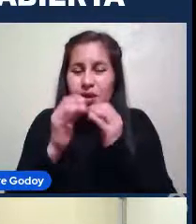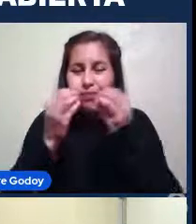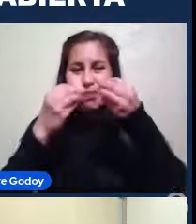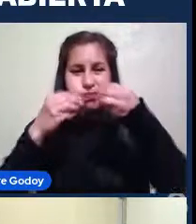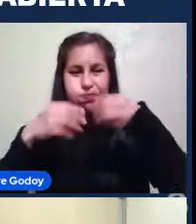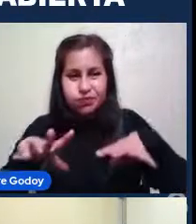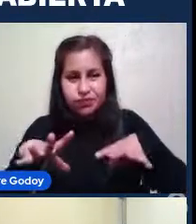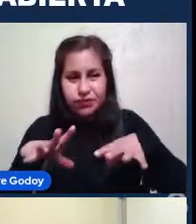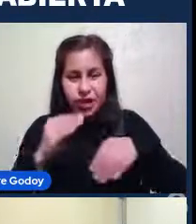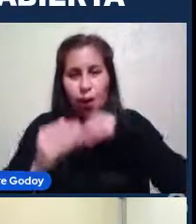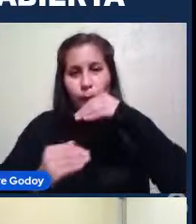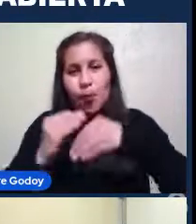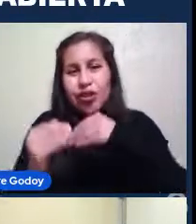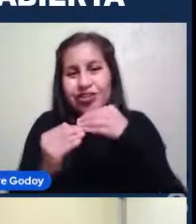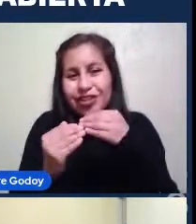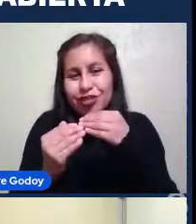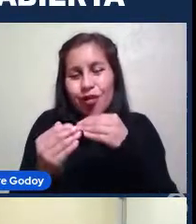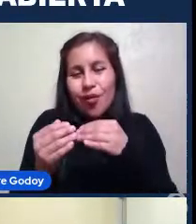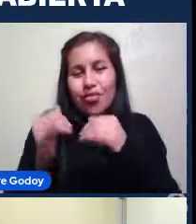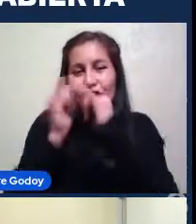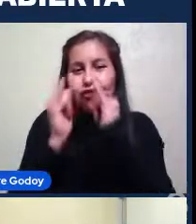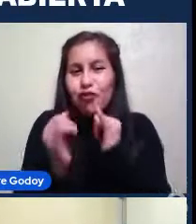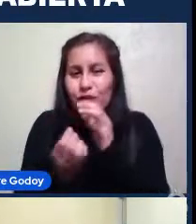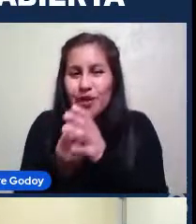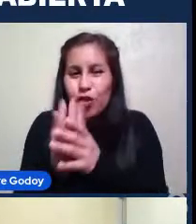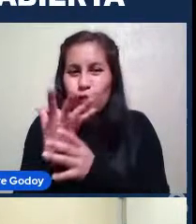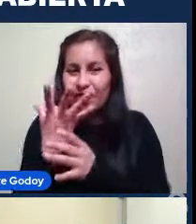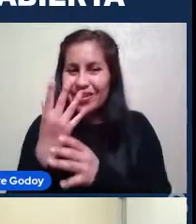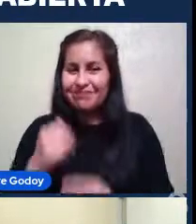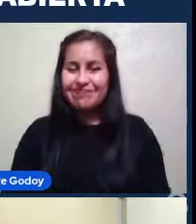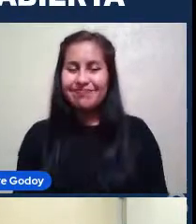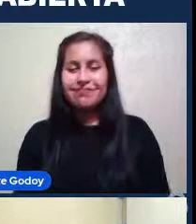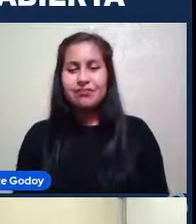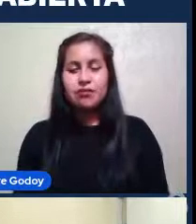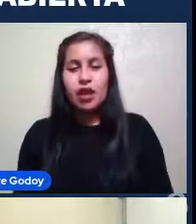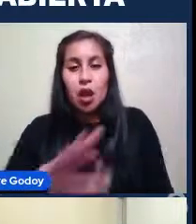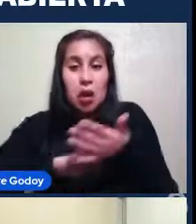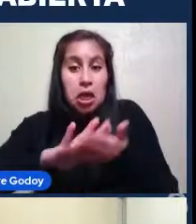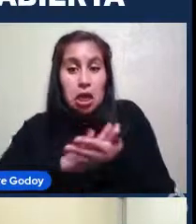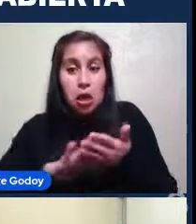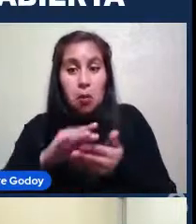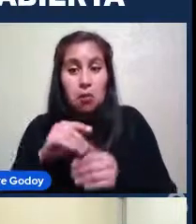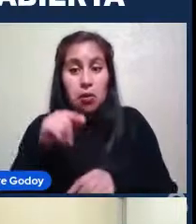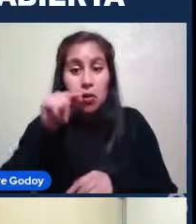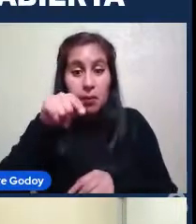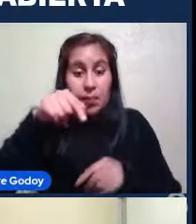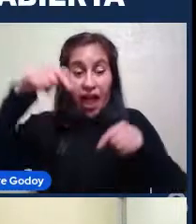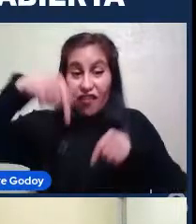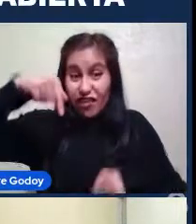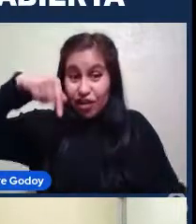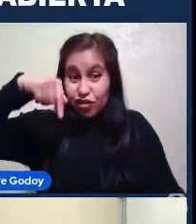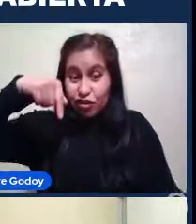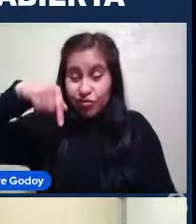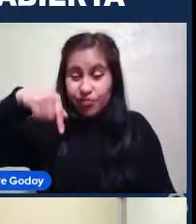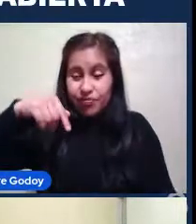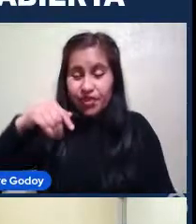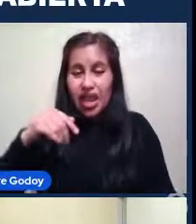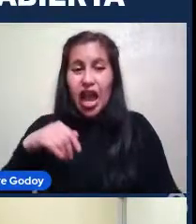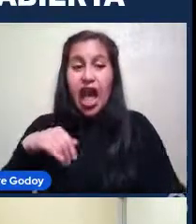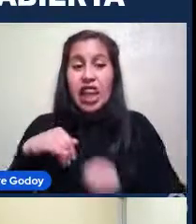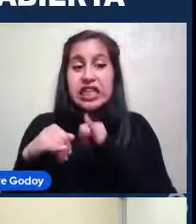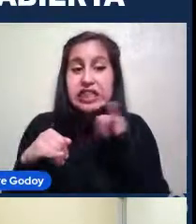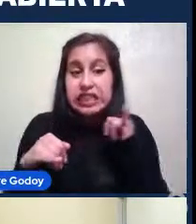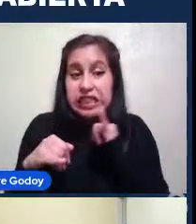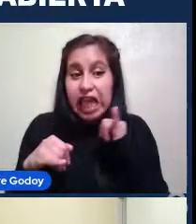consolidarse Ejemplos de esto Son la galaxia Que está ahí Abajo A la izquierda